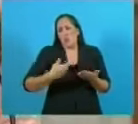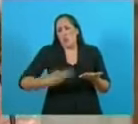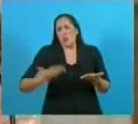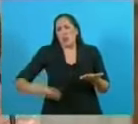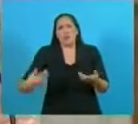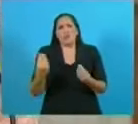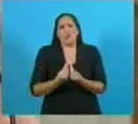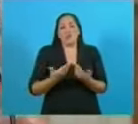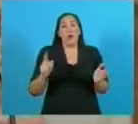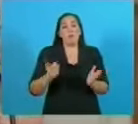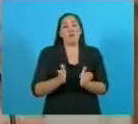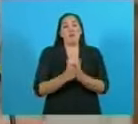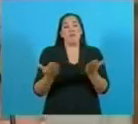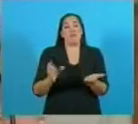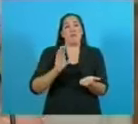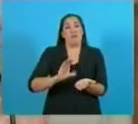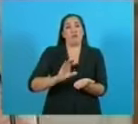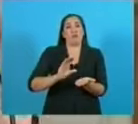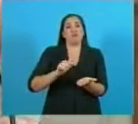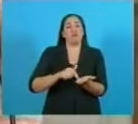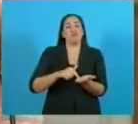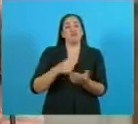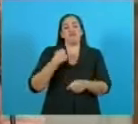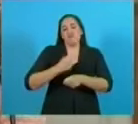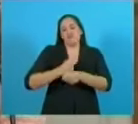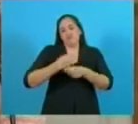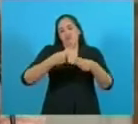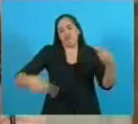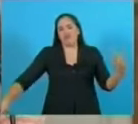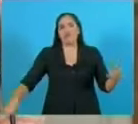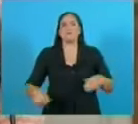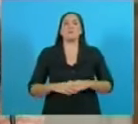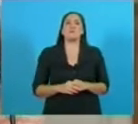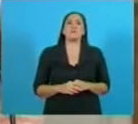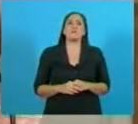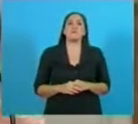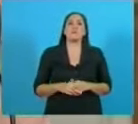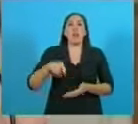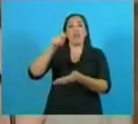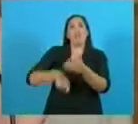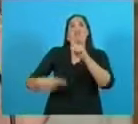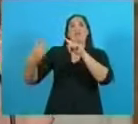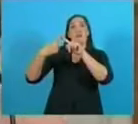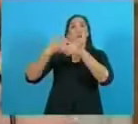en esta obra. Los acuerdos con China.